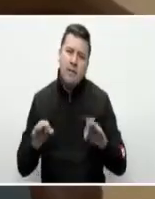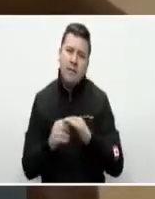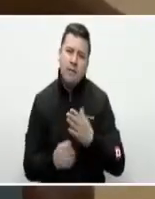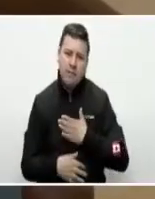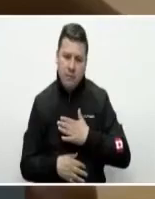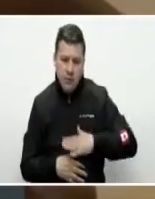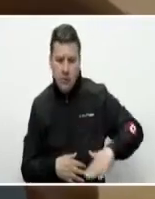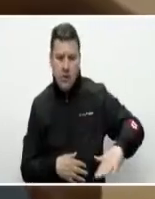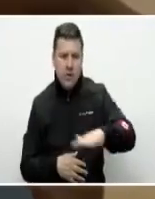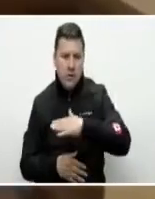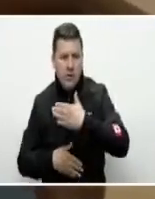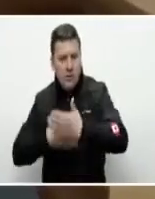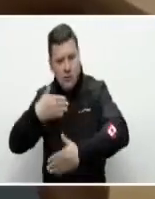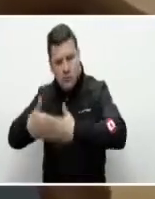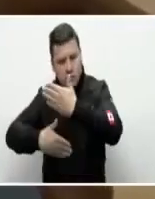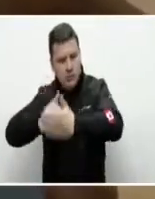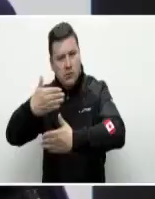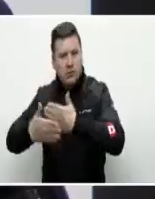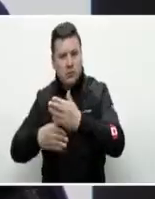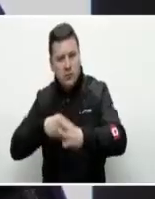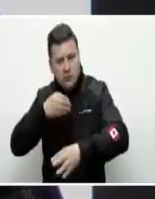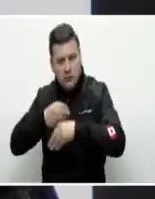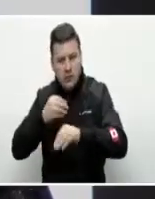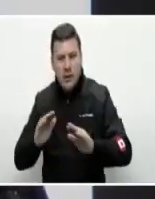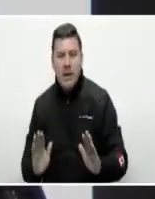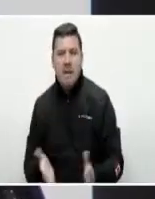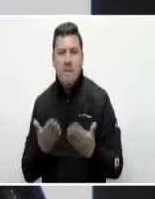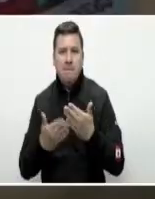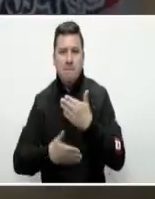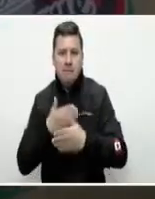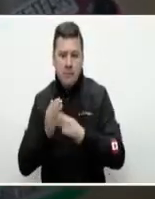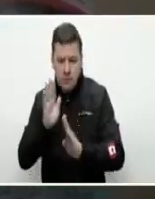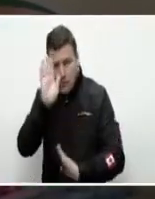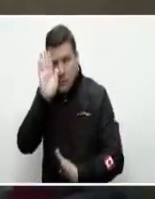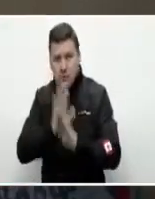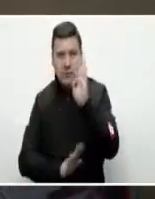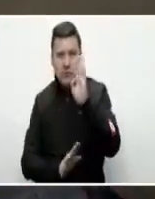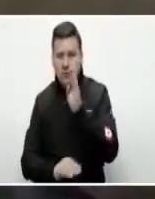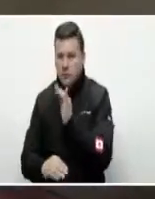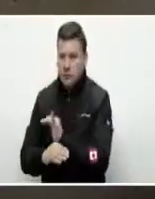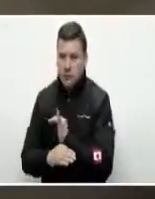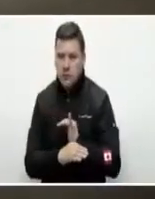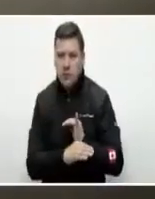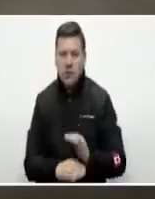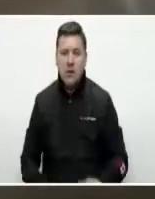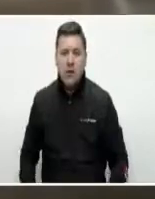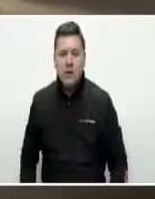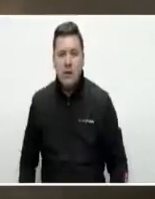nosotros adelantemos o complementemos mejor ese proceso de emprendimiento con otras instituciones.